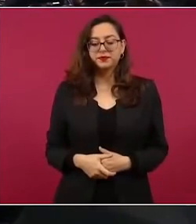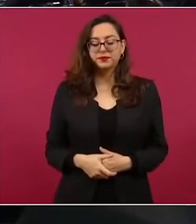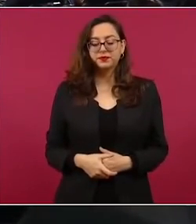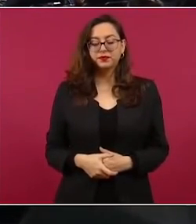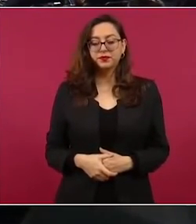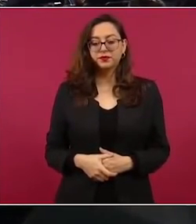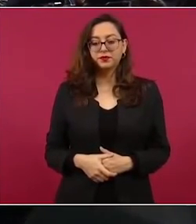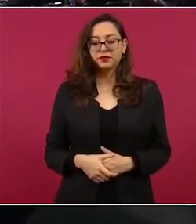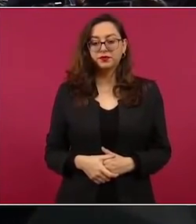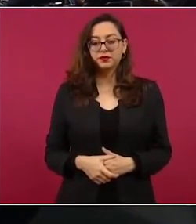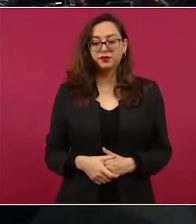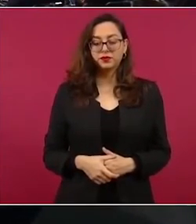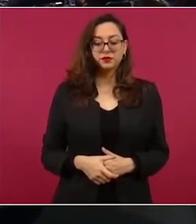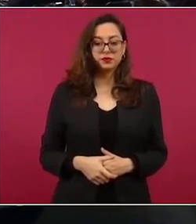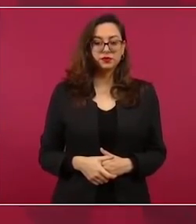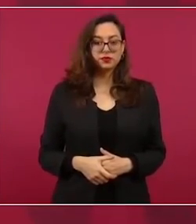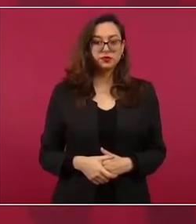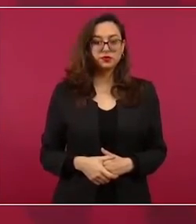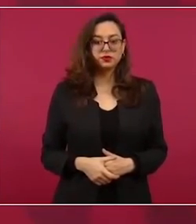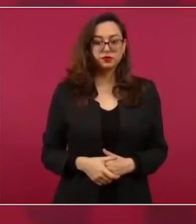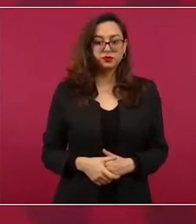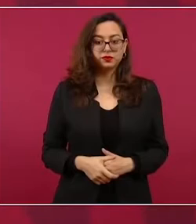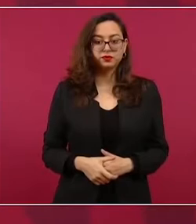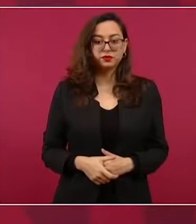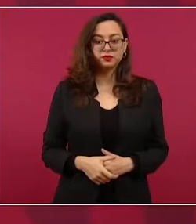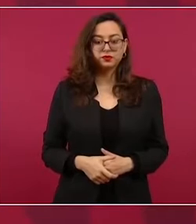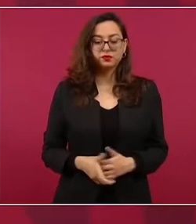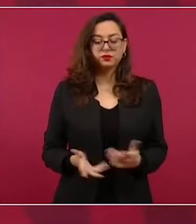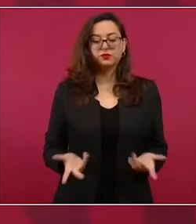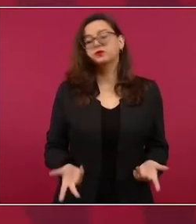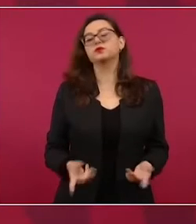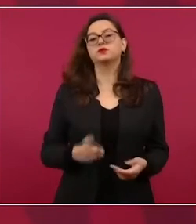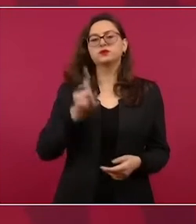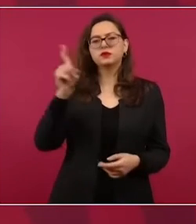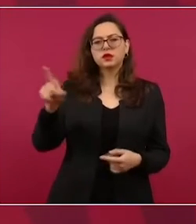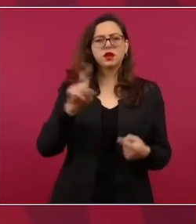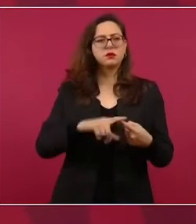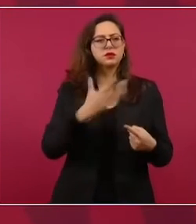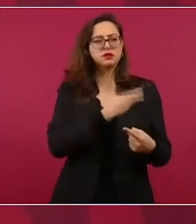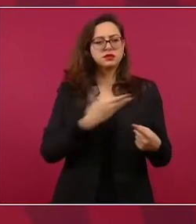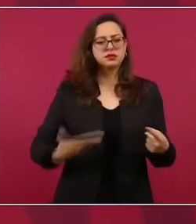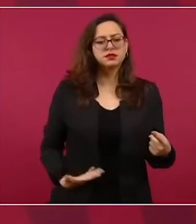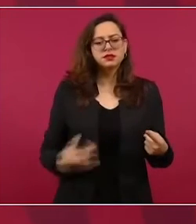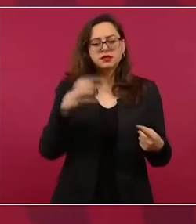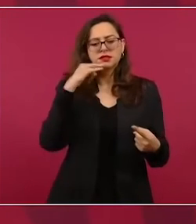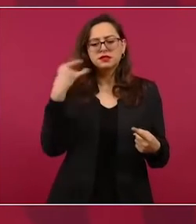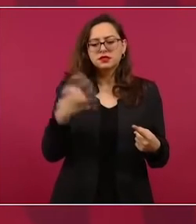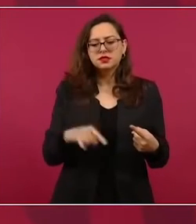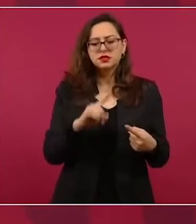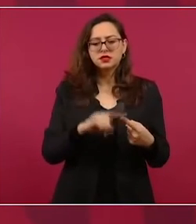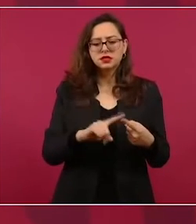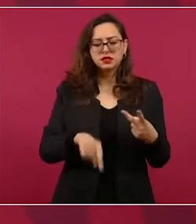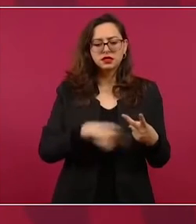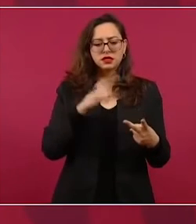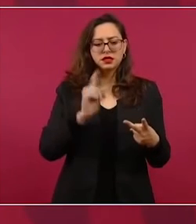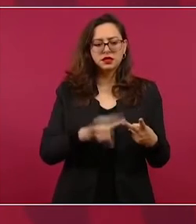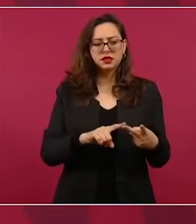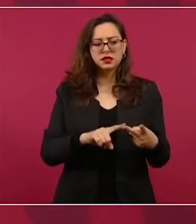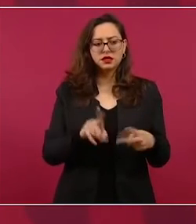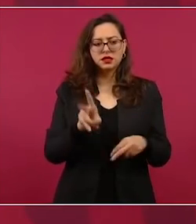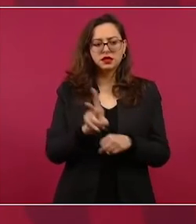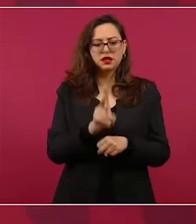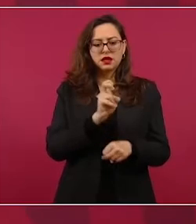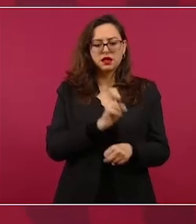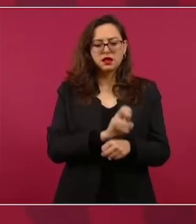Nos reuniríamos en Perú, el presidente de Chile, no sé si ya se invitó al